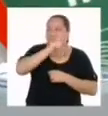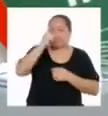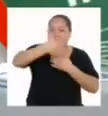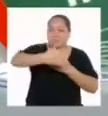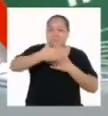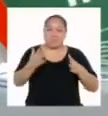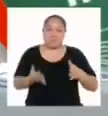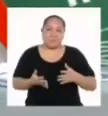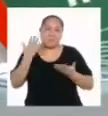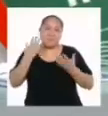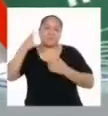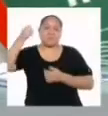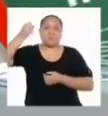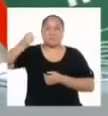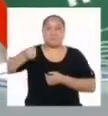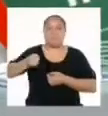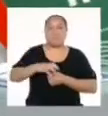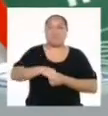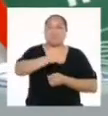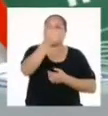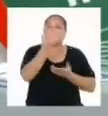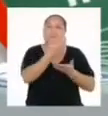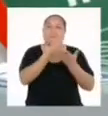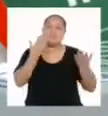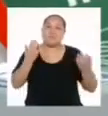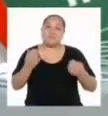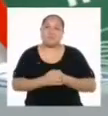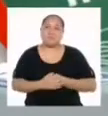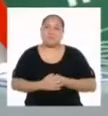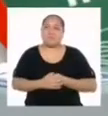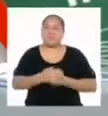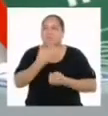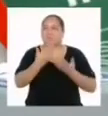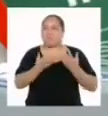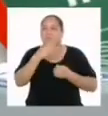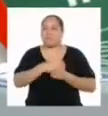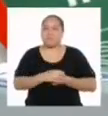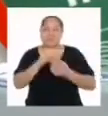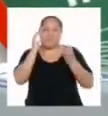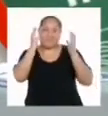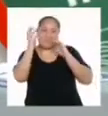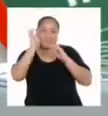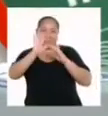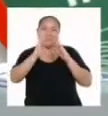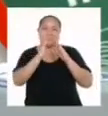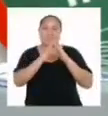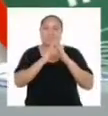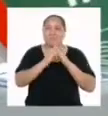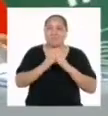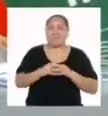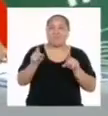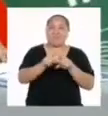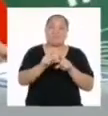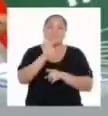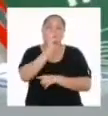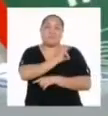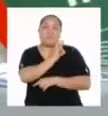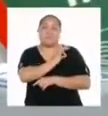pausa para buscar una caja. Puede ser de leche u otro producto. Si es que de casualidad tienen una parecida en casa. También